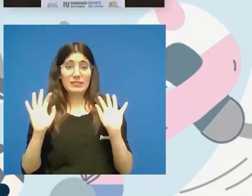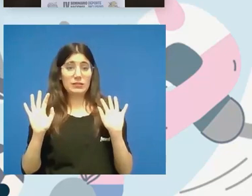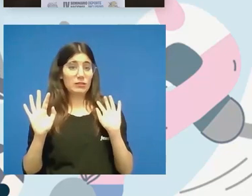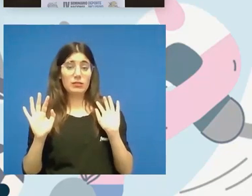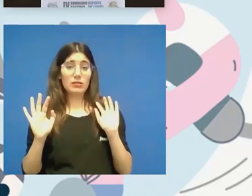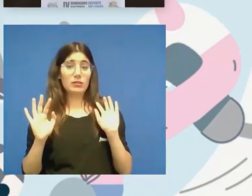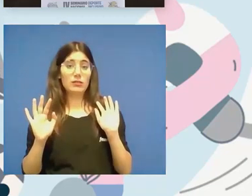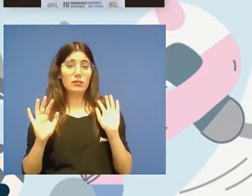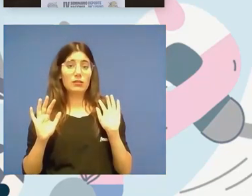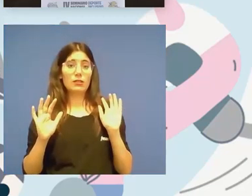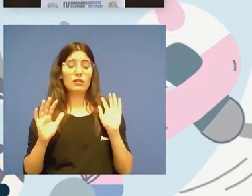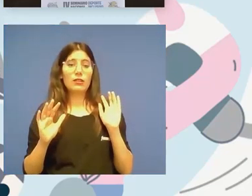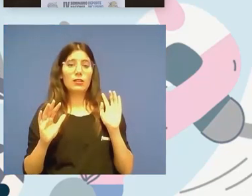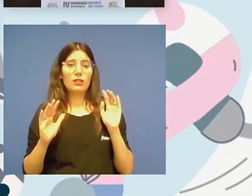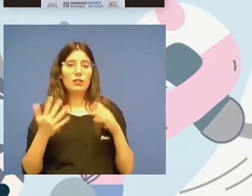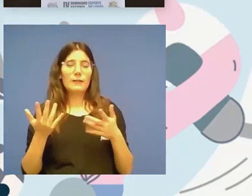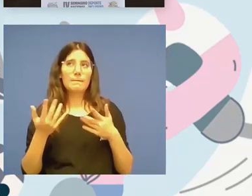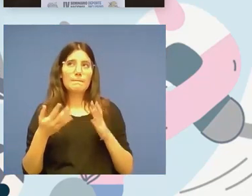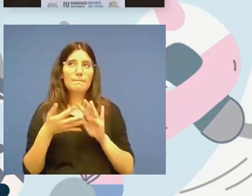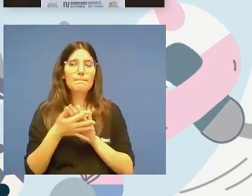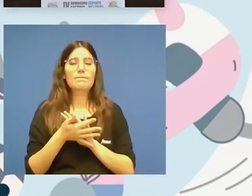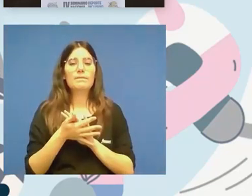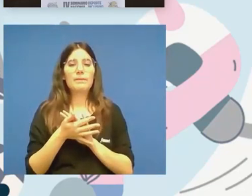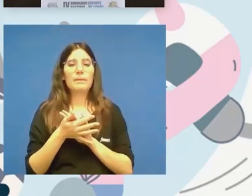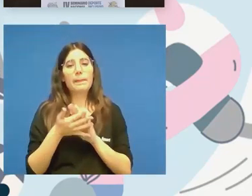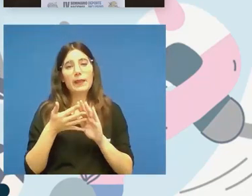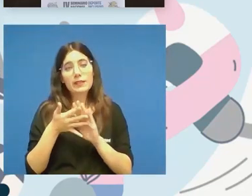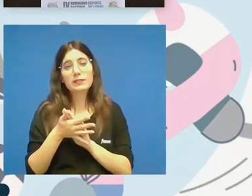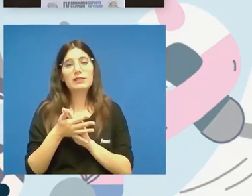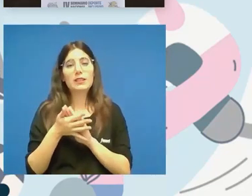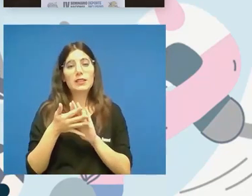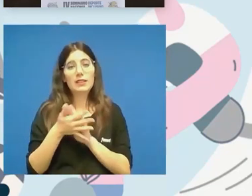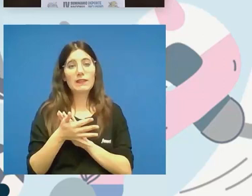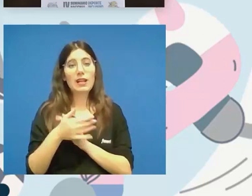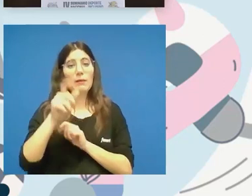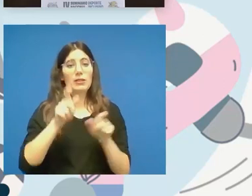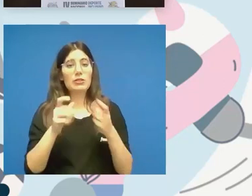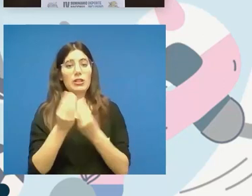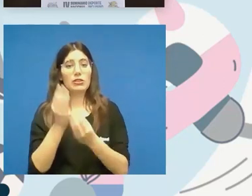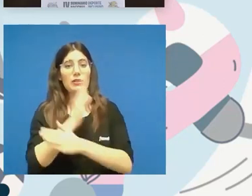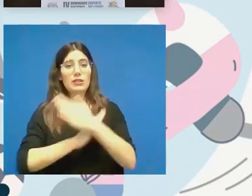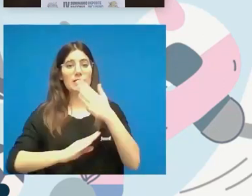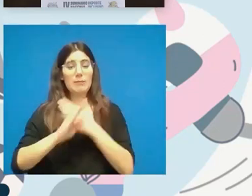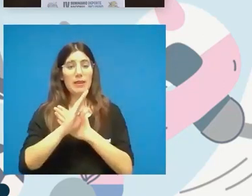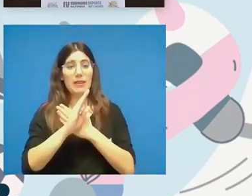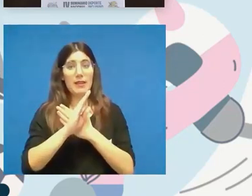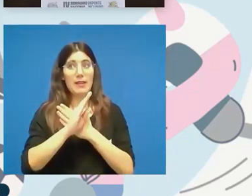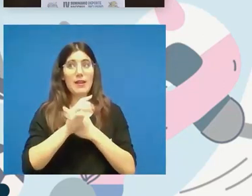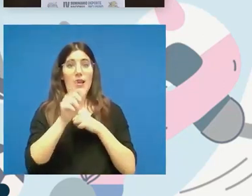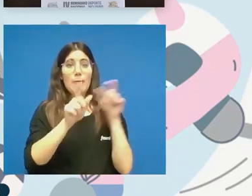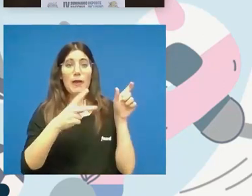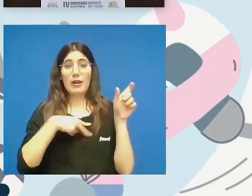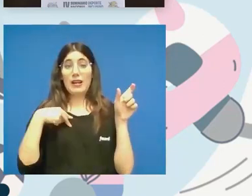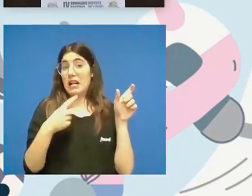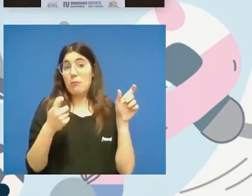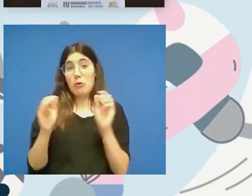hay poca prevalencia es decir hay una prevalencia baja de personas con discapacidad en la población en general la mayoría